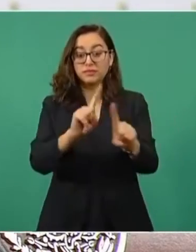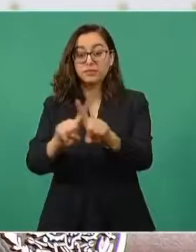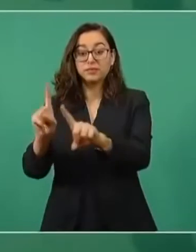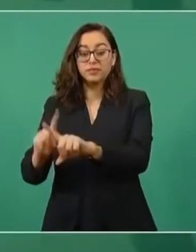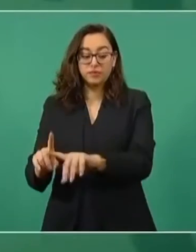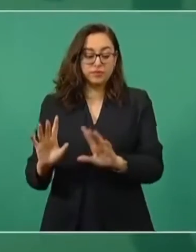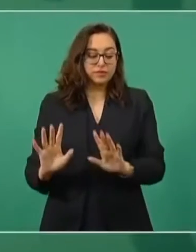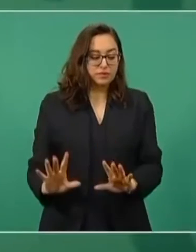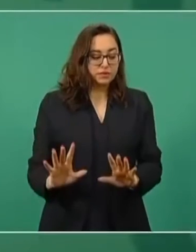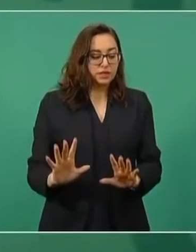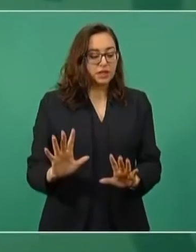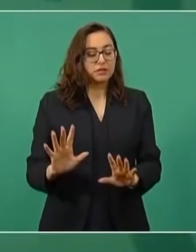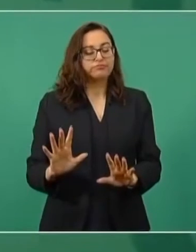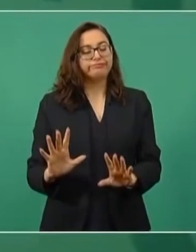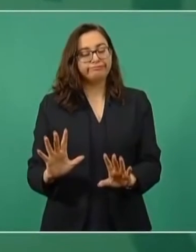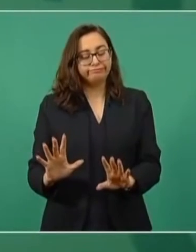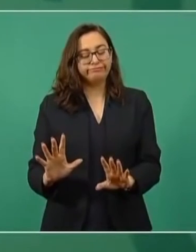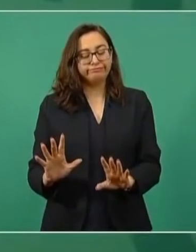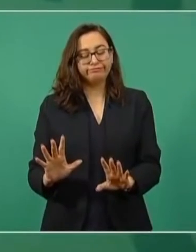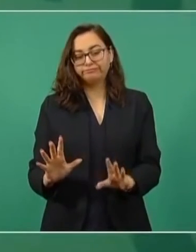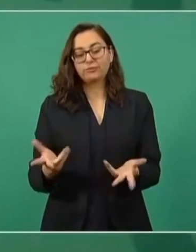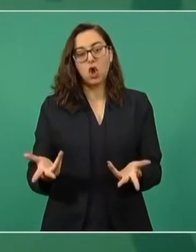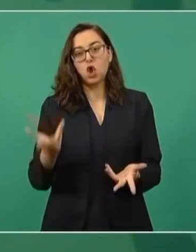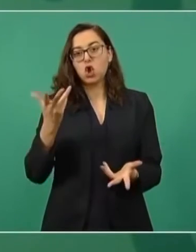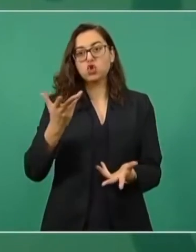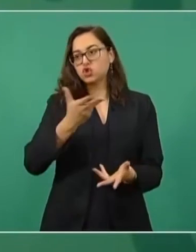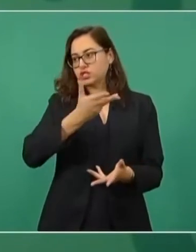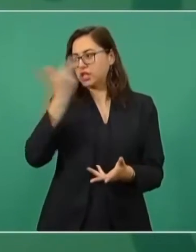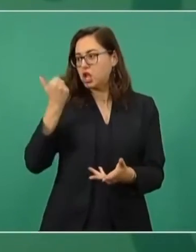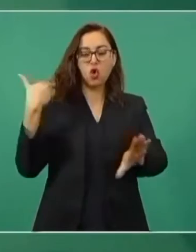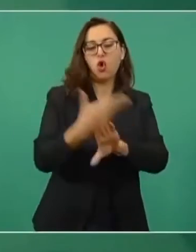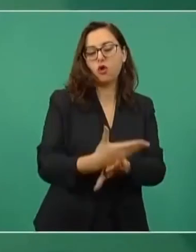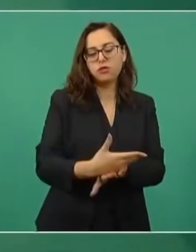Con información de Silvia Silva, Noticias TVT.